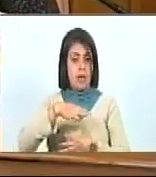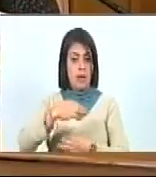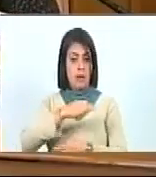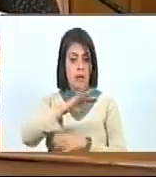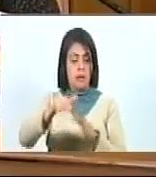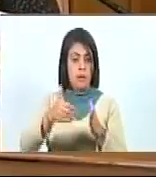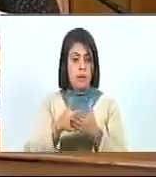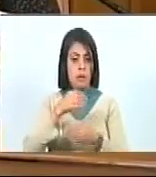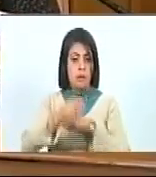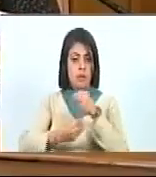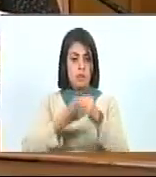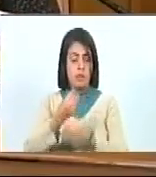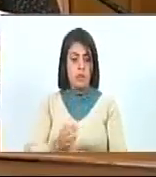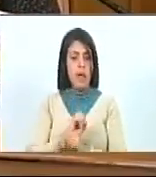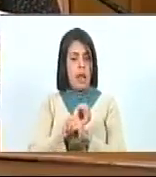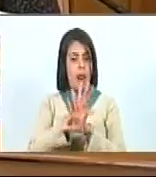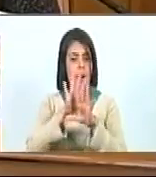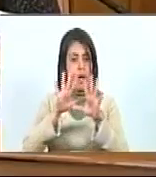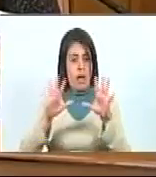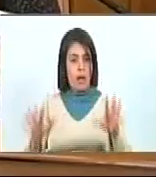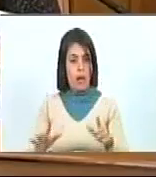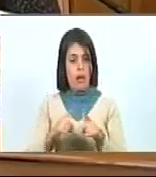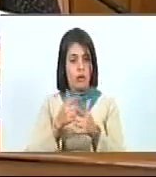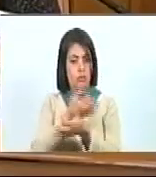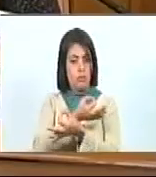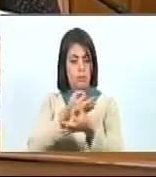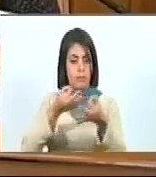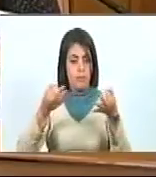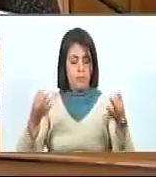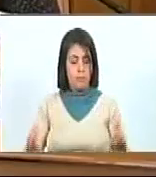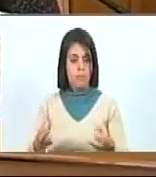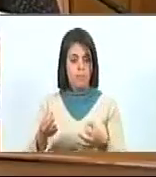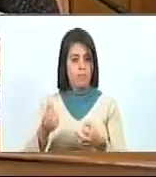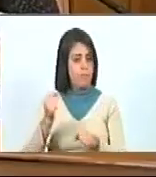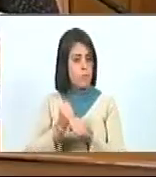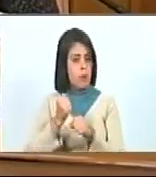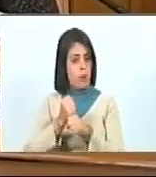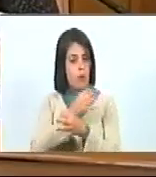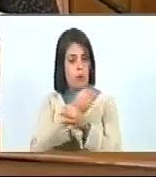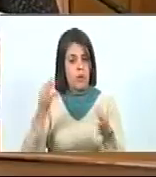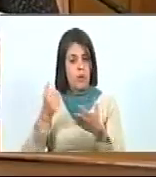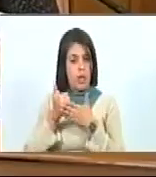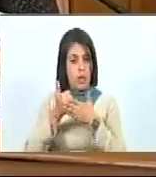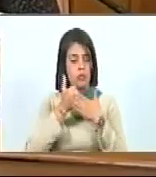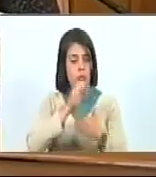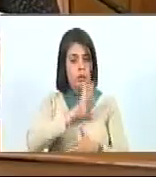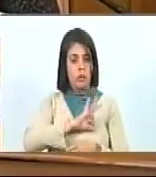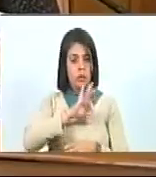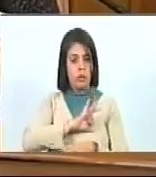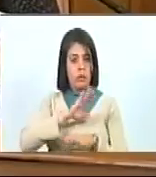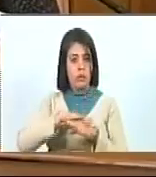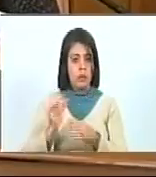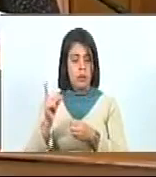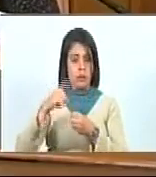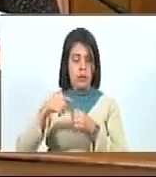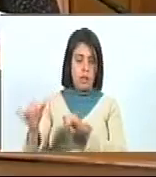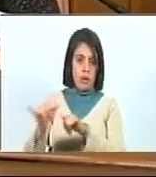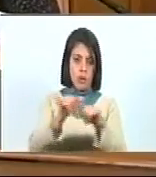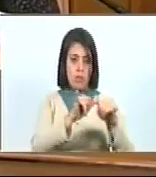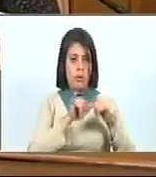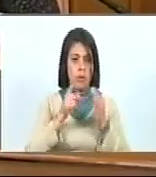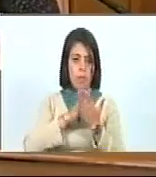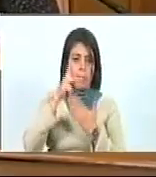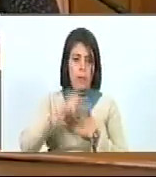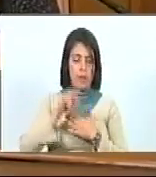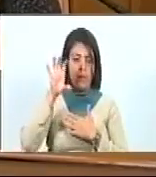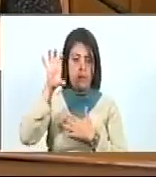se realicen de manera transparente, eficaz y eficiente en beneficio de la sociedad, en consonancia con el plan